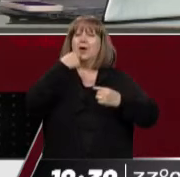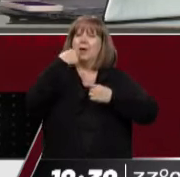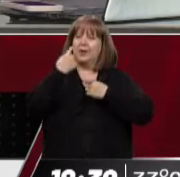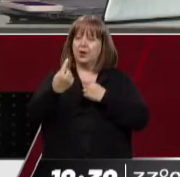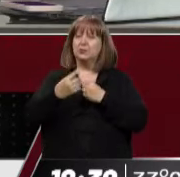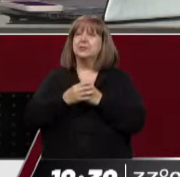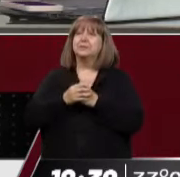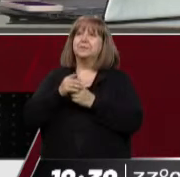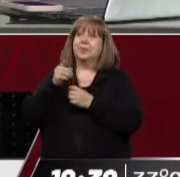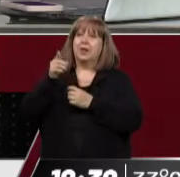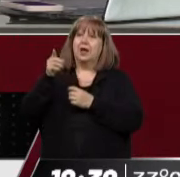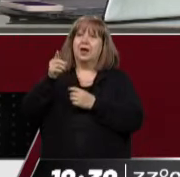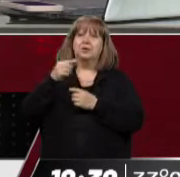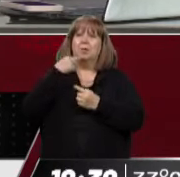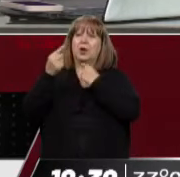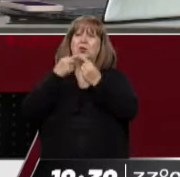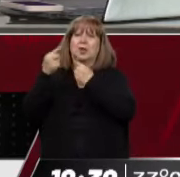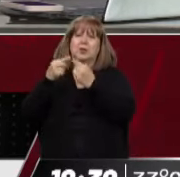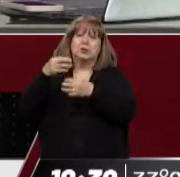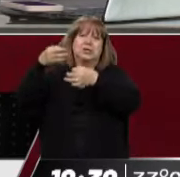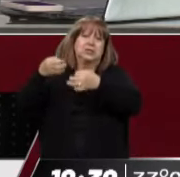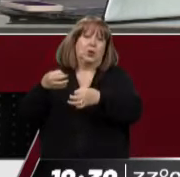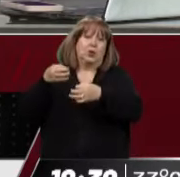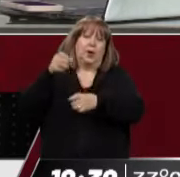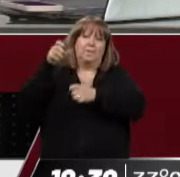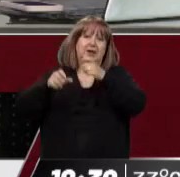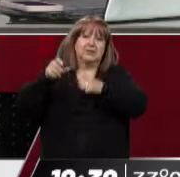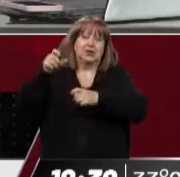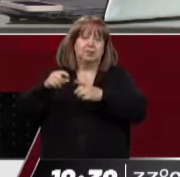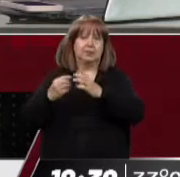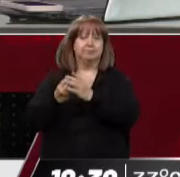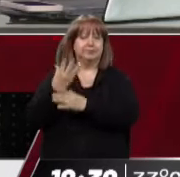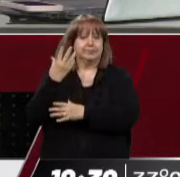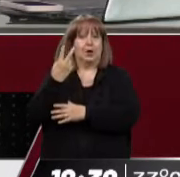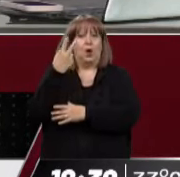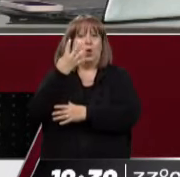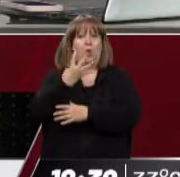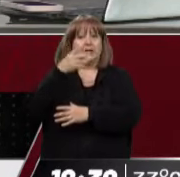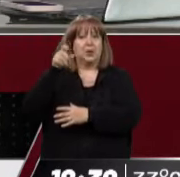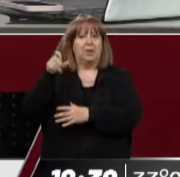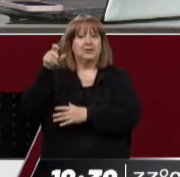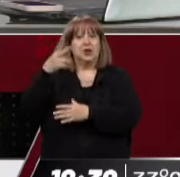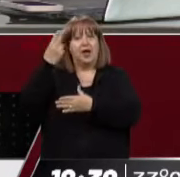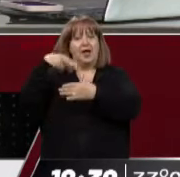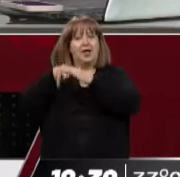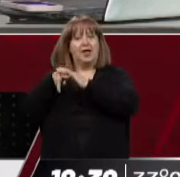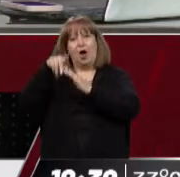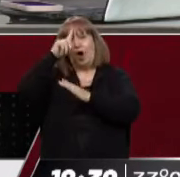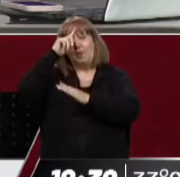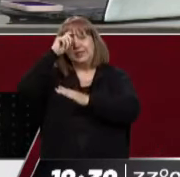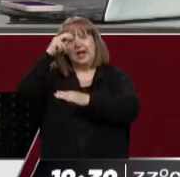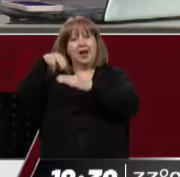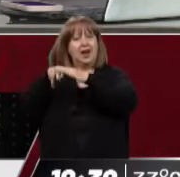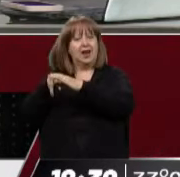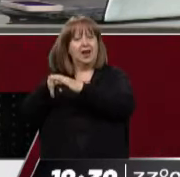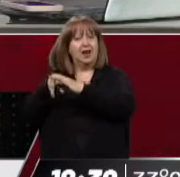seguramente ya lo han llenado a preguntas, ¿no? Justo cuando surge esta noticia de estas personas que han sido internadas, que se diagnostica esta